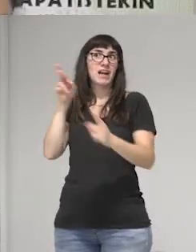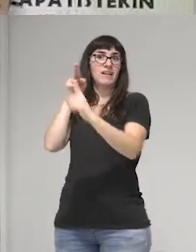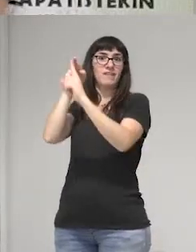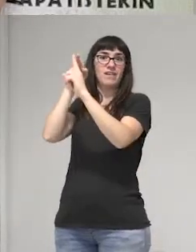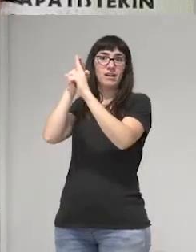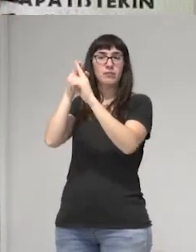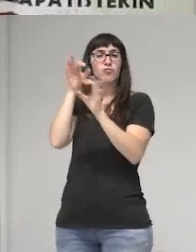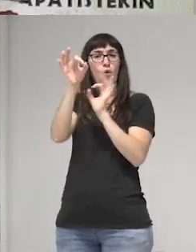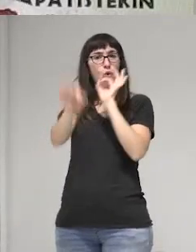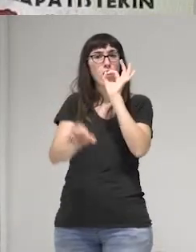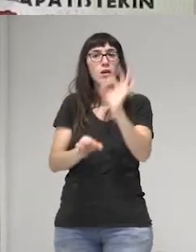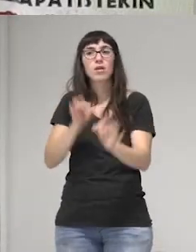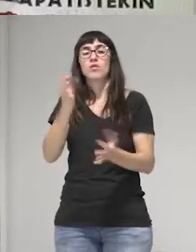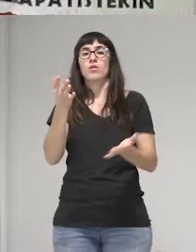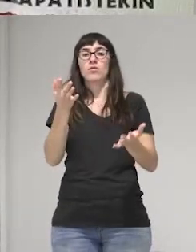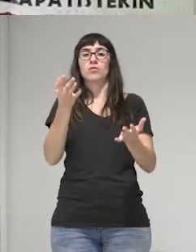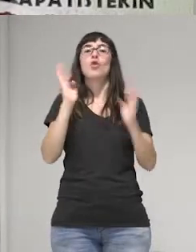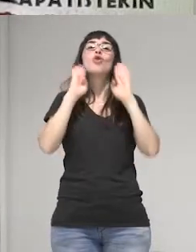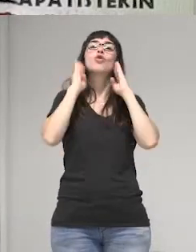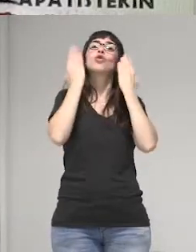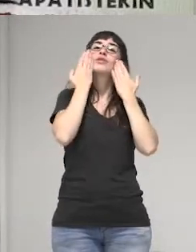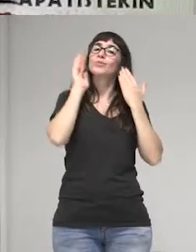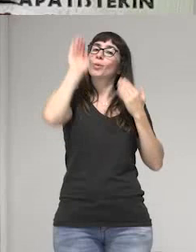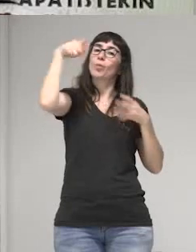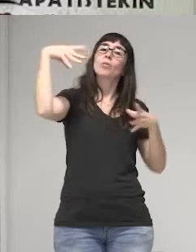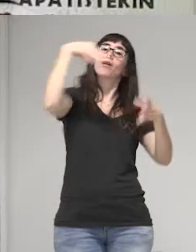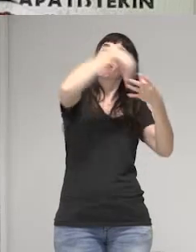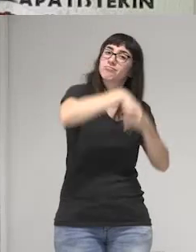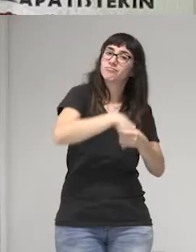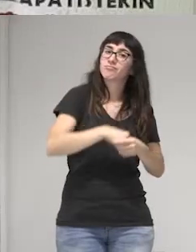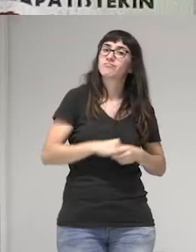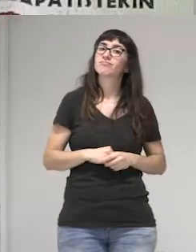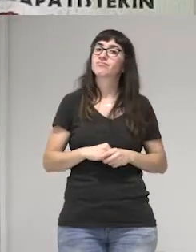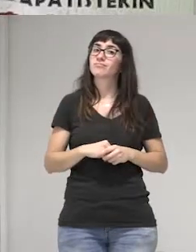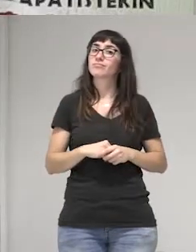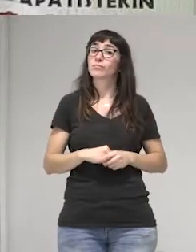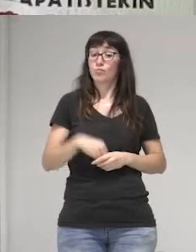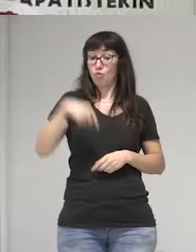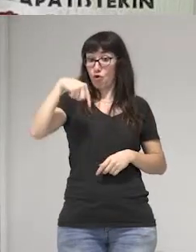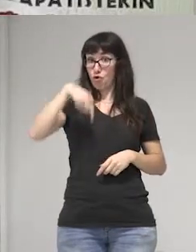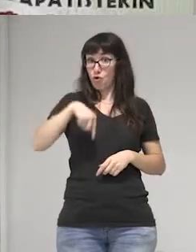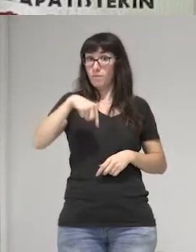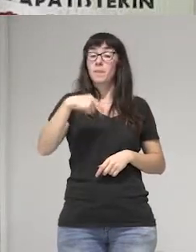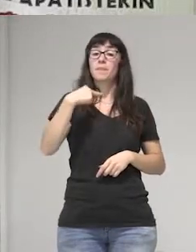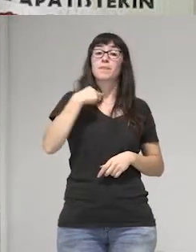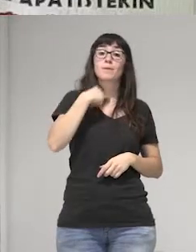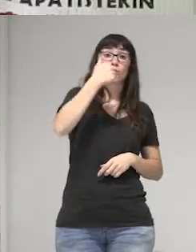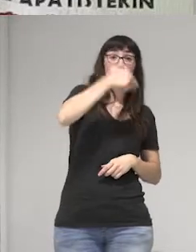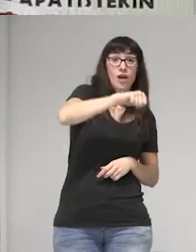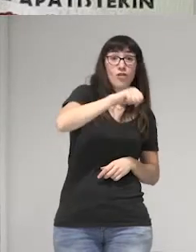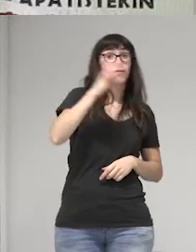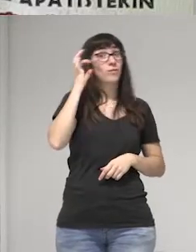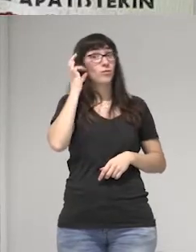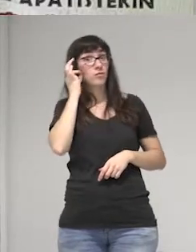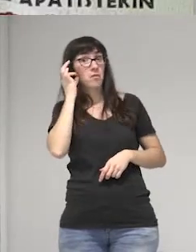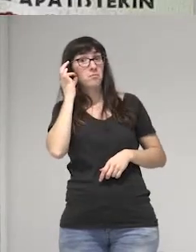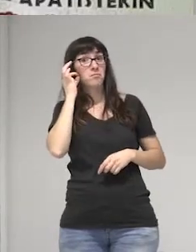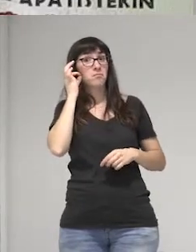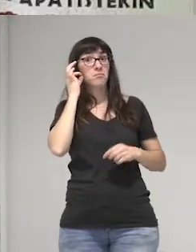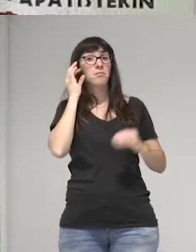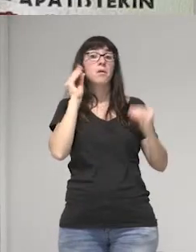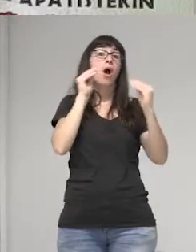organizativos en el Congreso de la República. Hoy no hay diputado ni diputada que esté de acuerdo o no